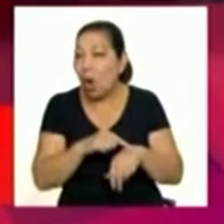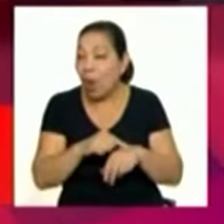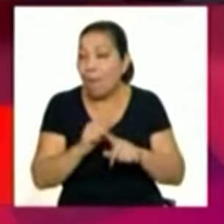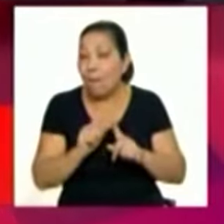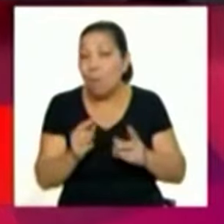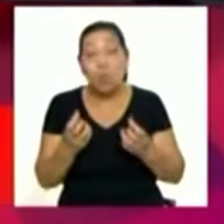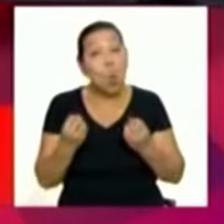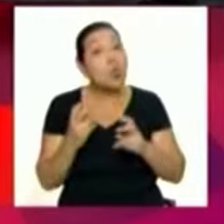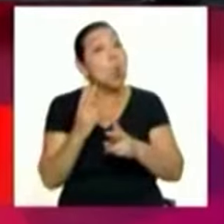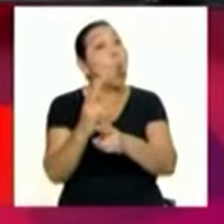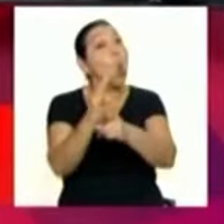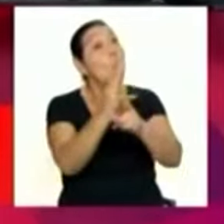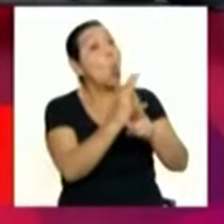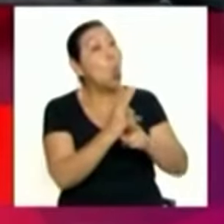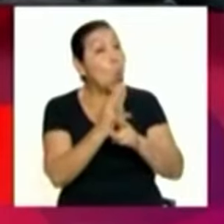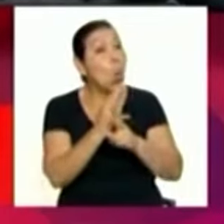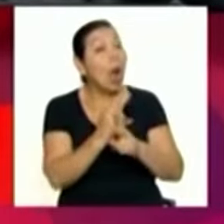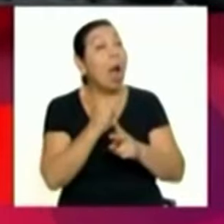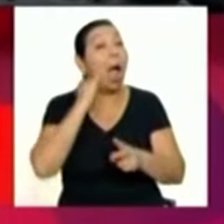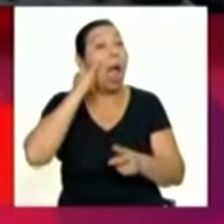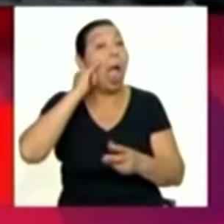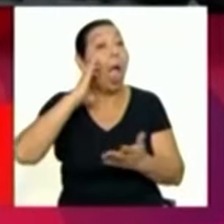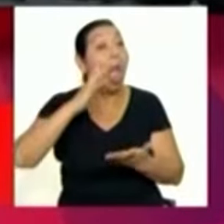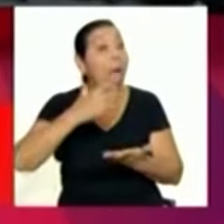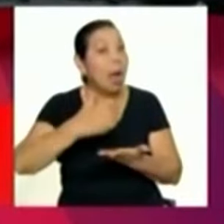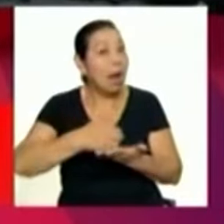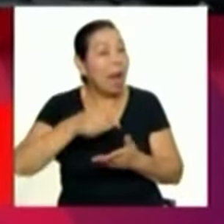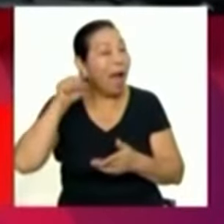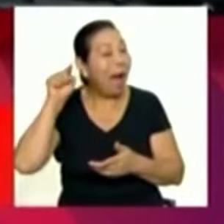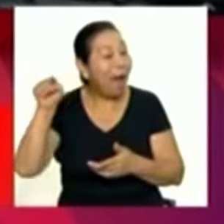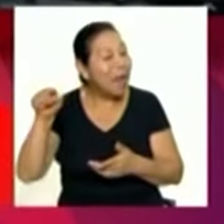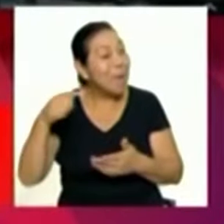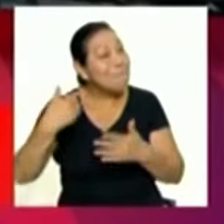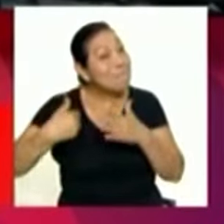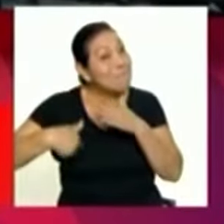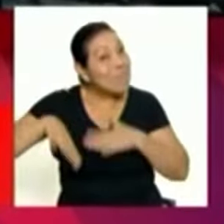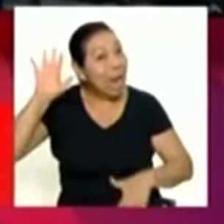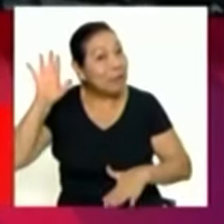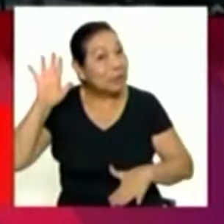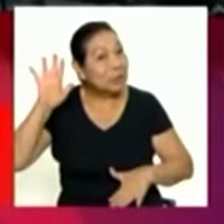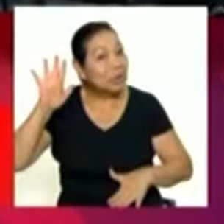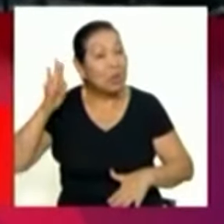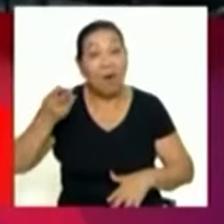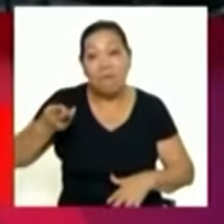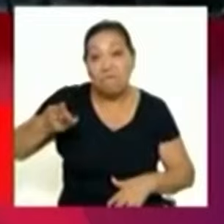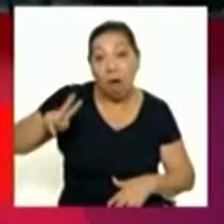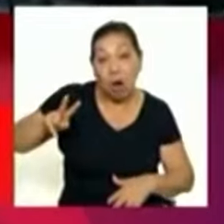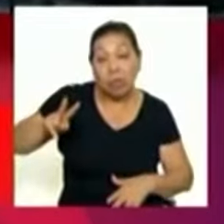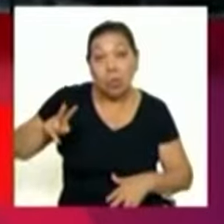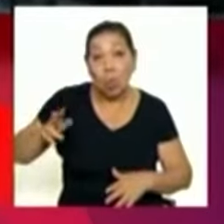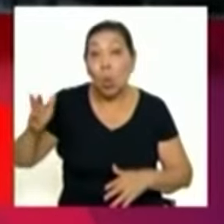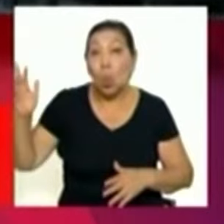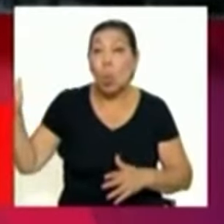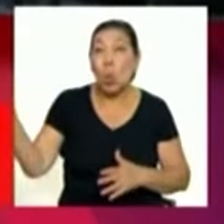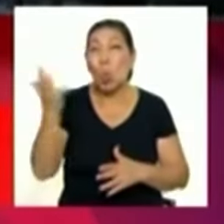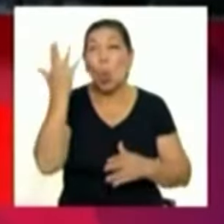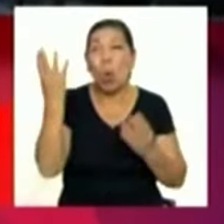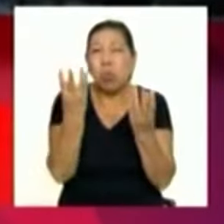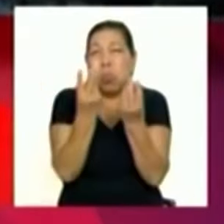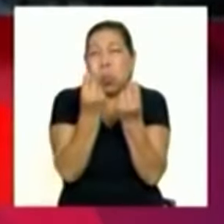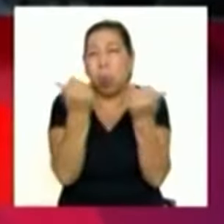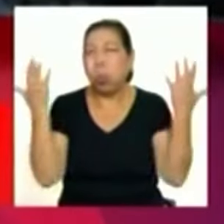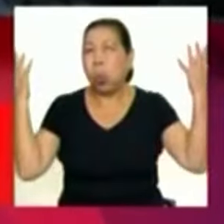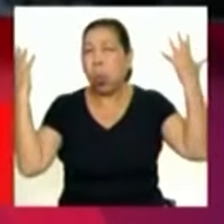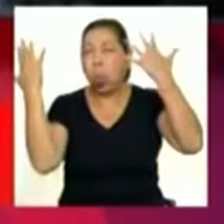hora, mucho cuidado con la región de Ica, ¿por qué? Porque ahí podemos tener velocidades incluso más altas o levantamiento de polvo.